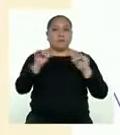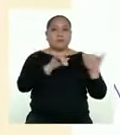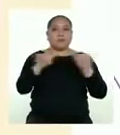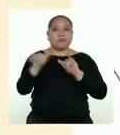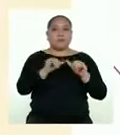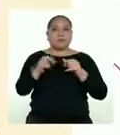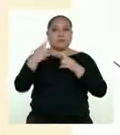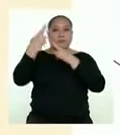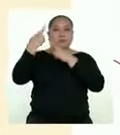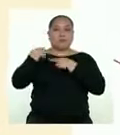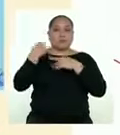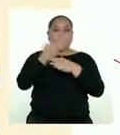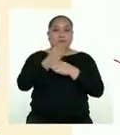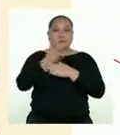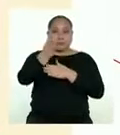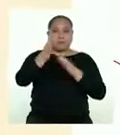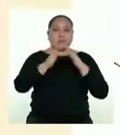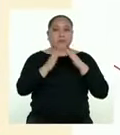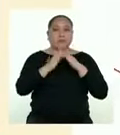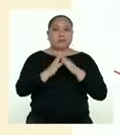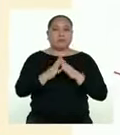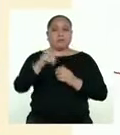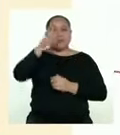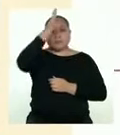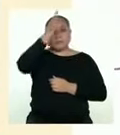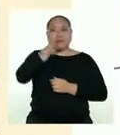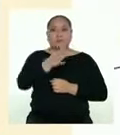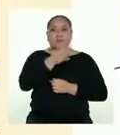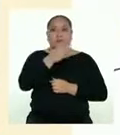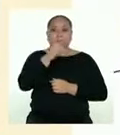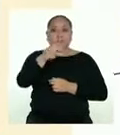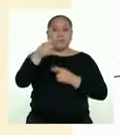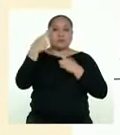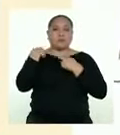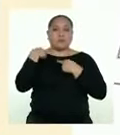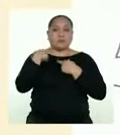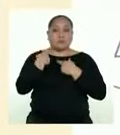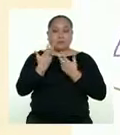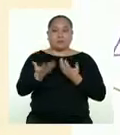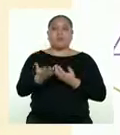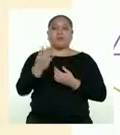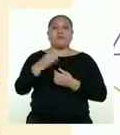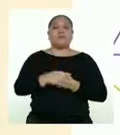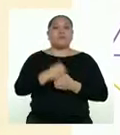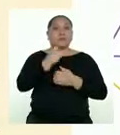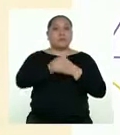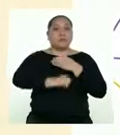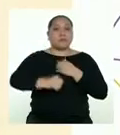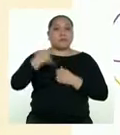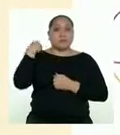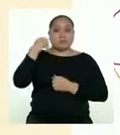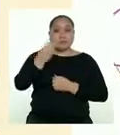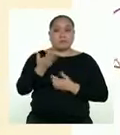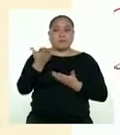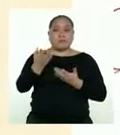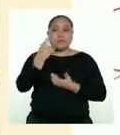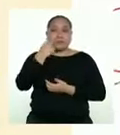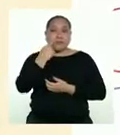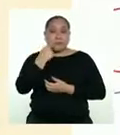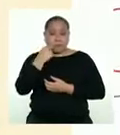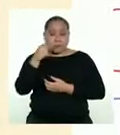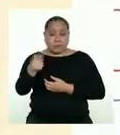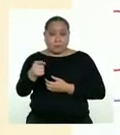responsabilidad compartida en tu hogar. Como padre o madre, encarga a tus hijos adolescentes varones realizar tareas domésticas